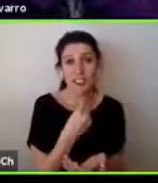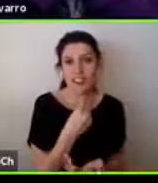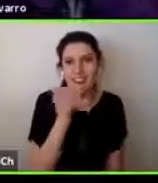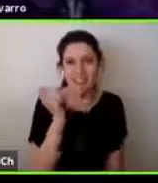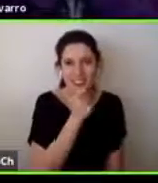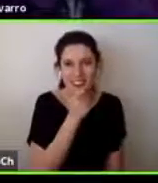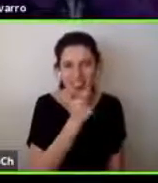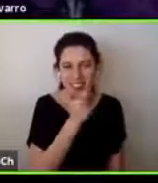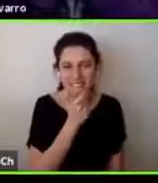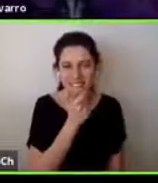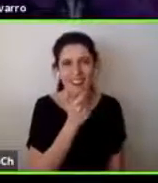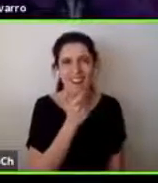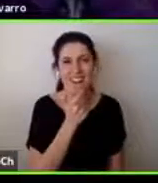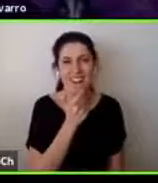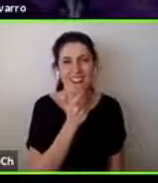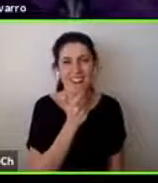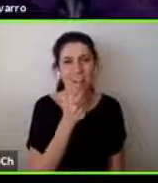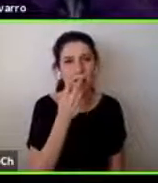de ver